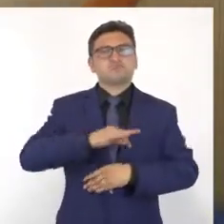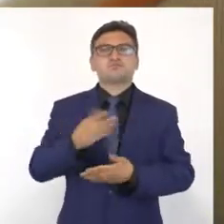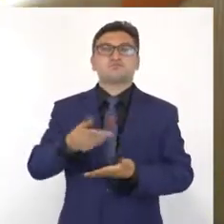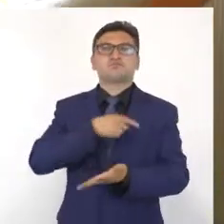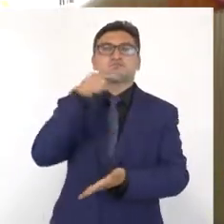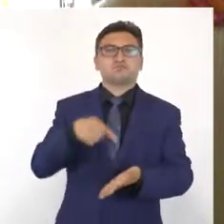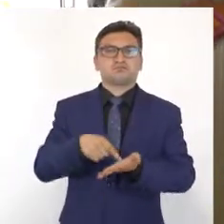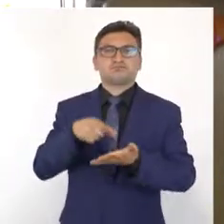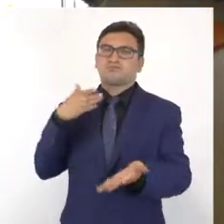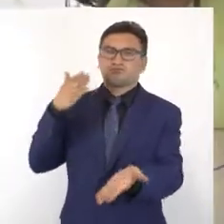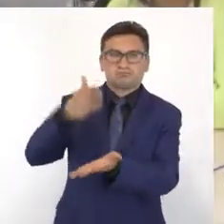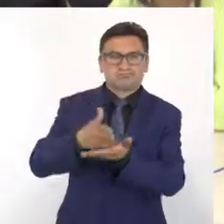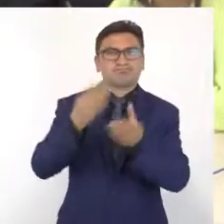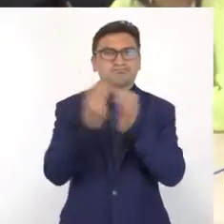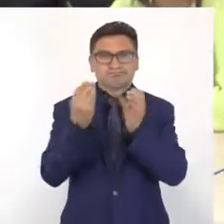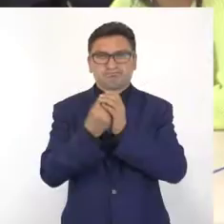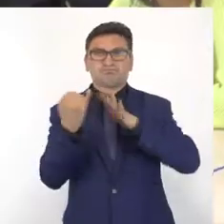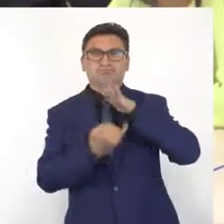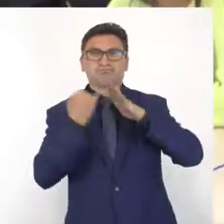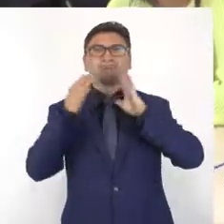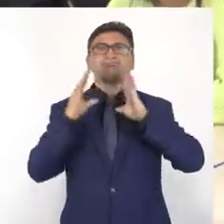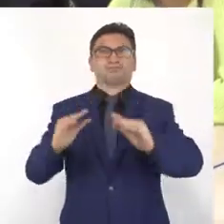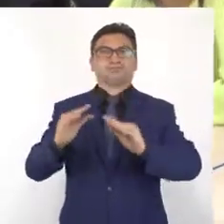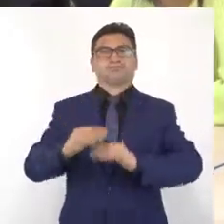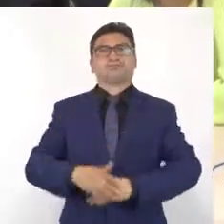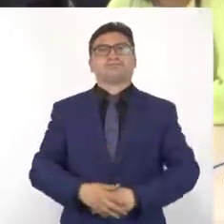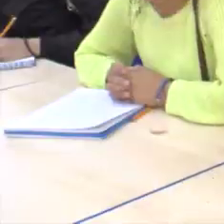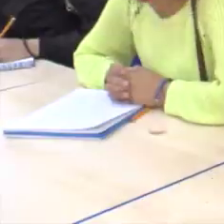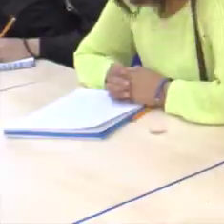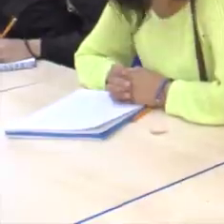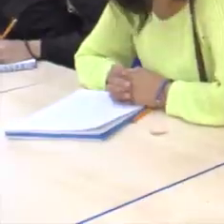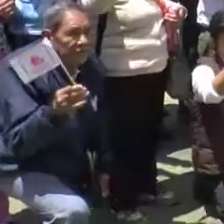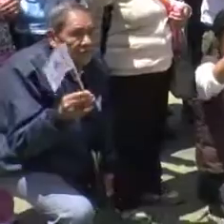ya ustedes tienen un espacio digno para que puedan recibir las clases de alinea.